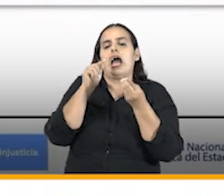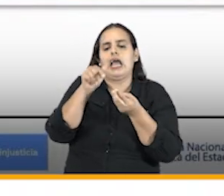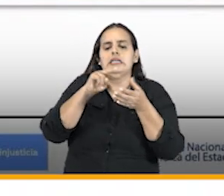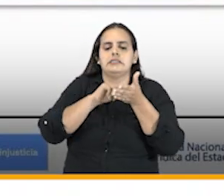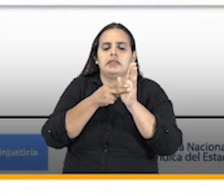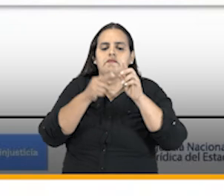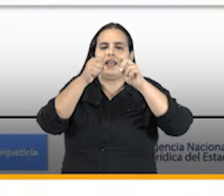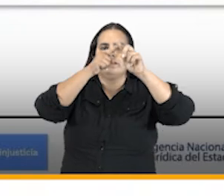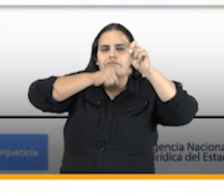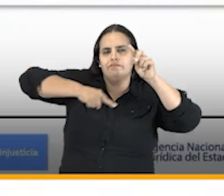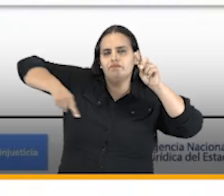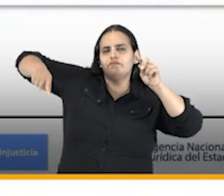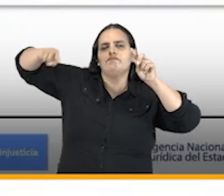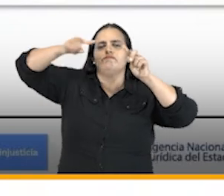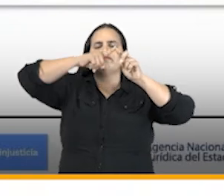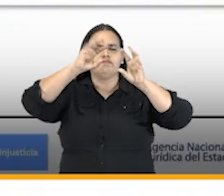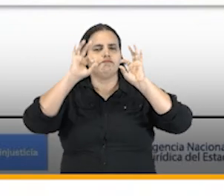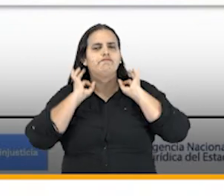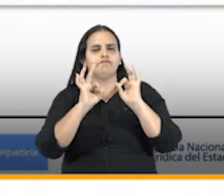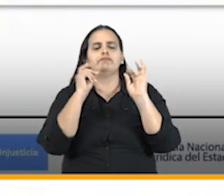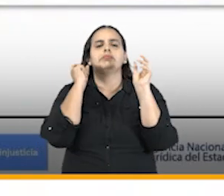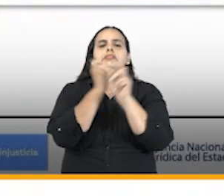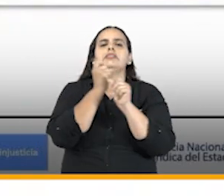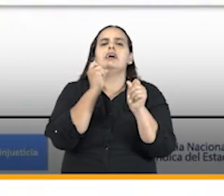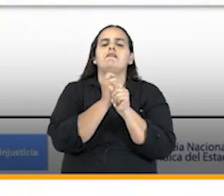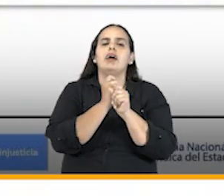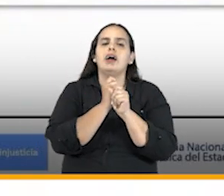un círculo virtuoso trabajar